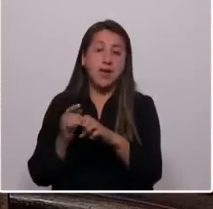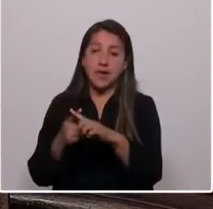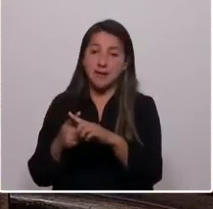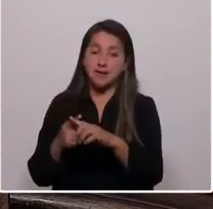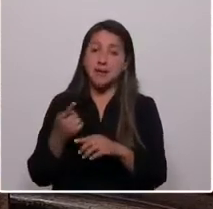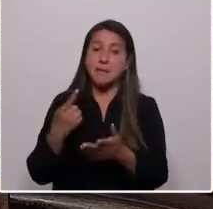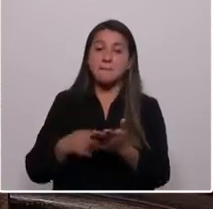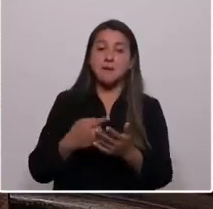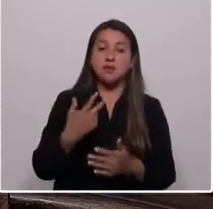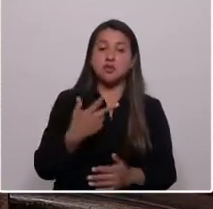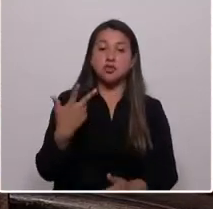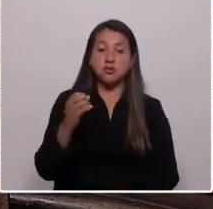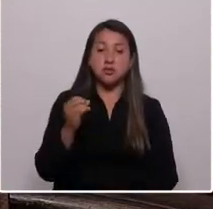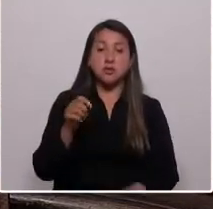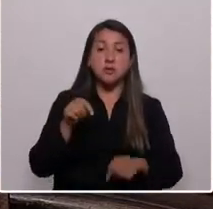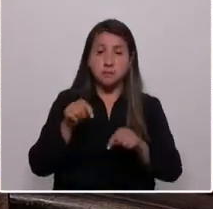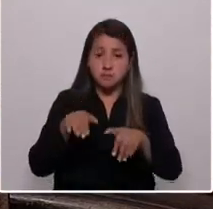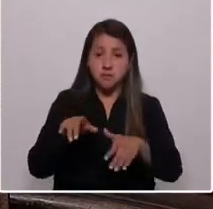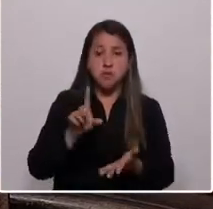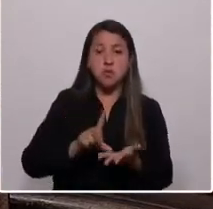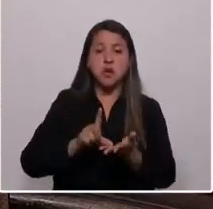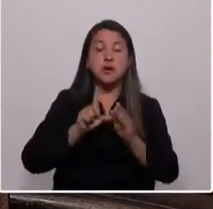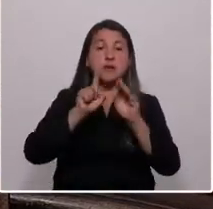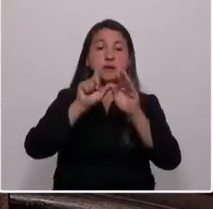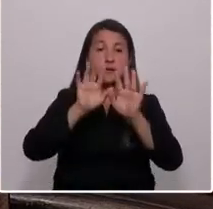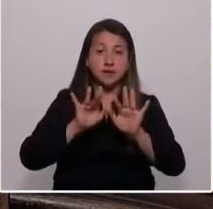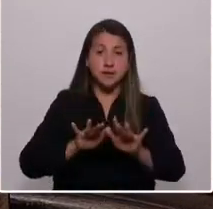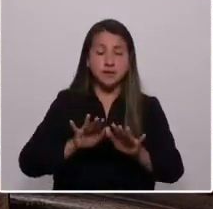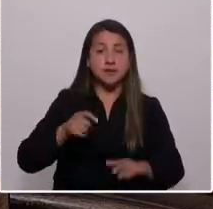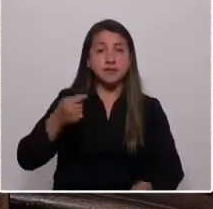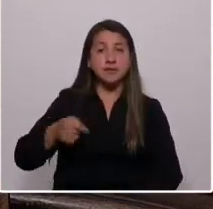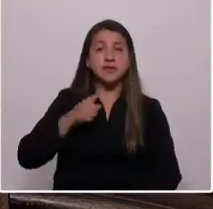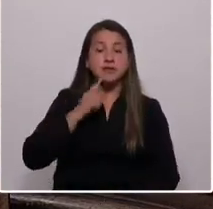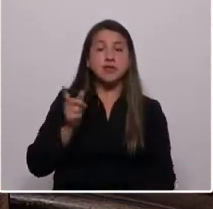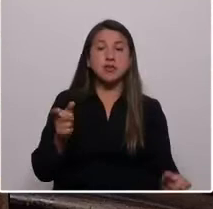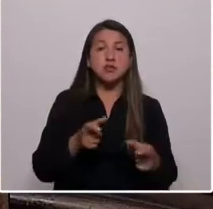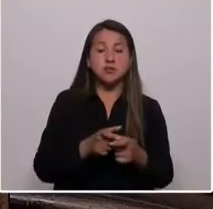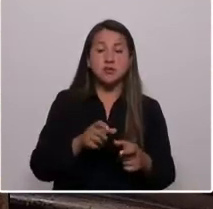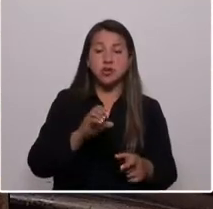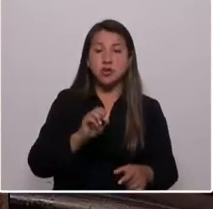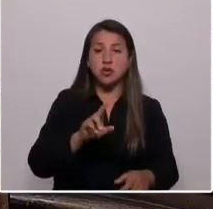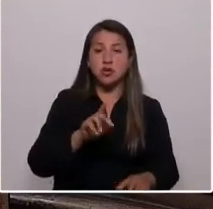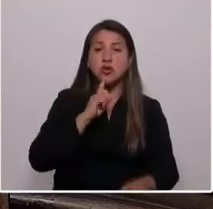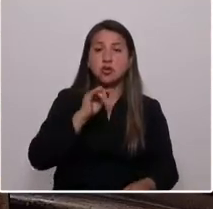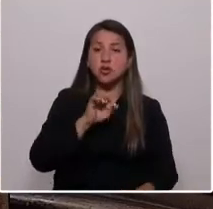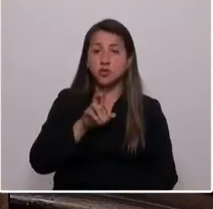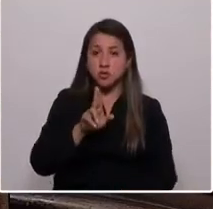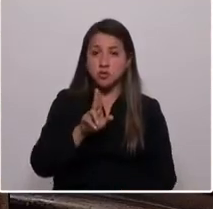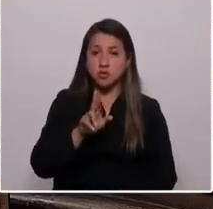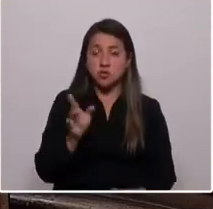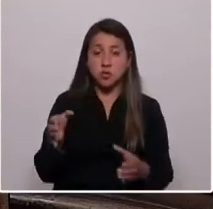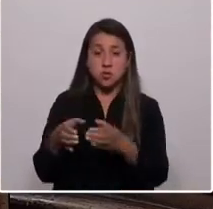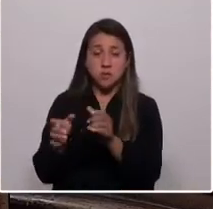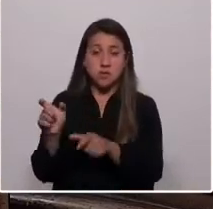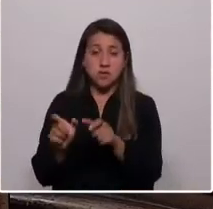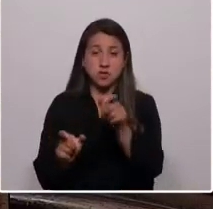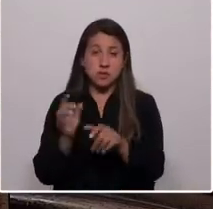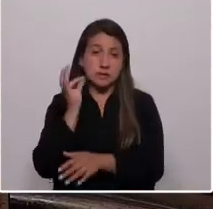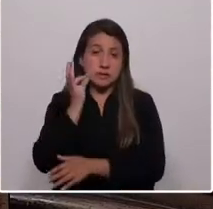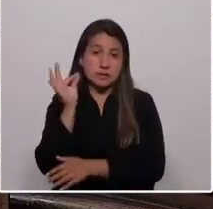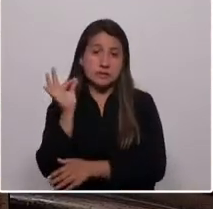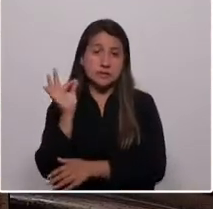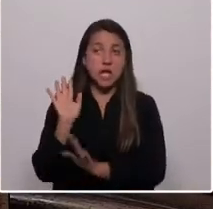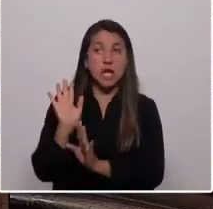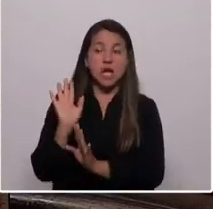se escribió aquí mismo, en el ala del Senado por la Comisión Ortúzar, un grupo de conservadores que sentenciaron el